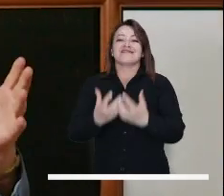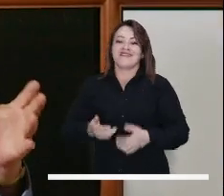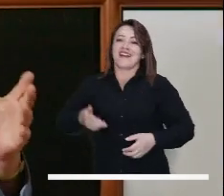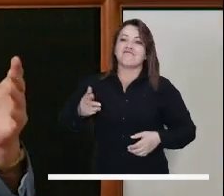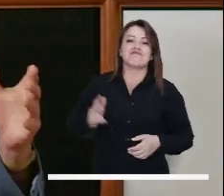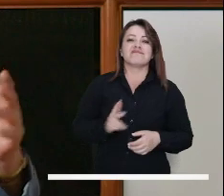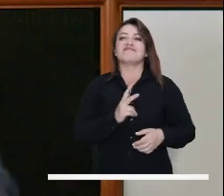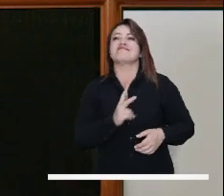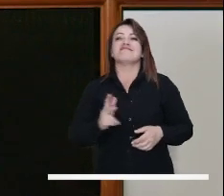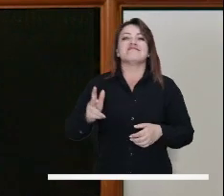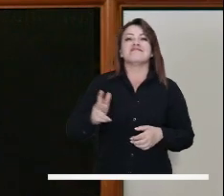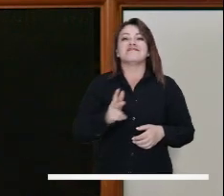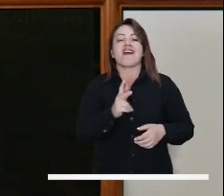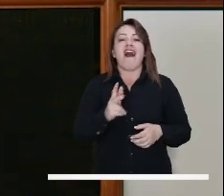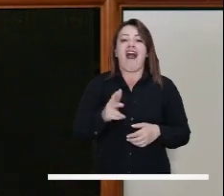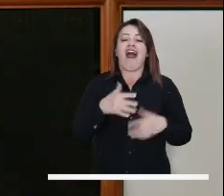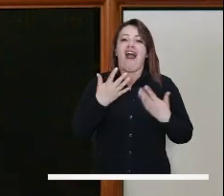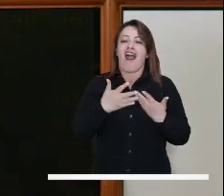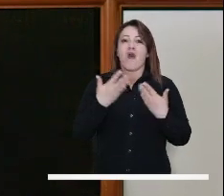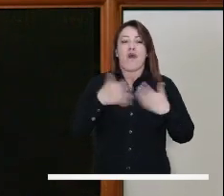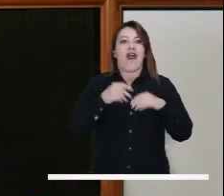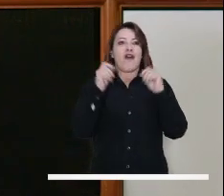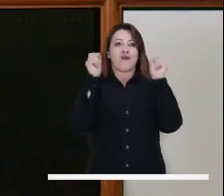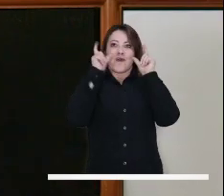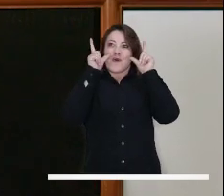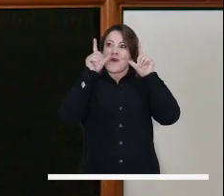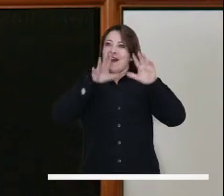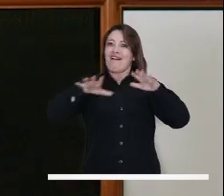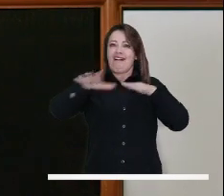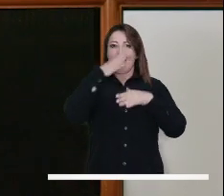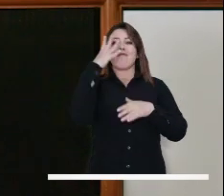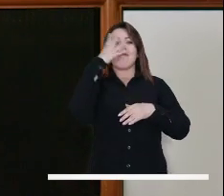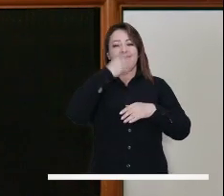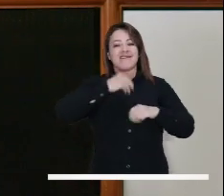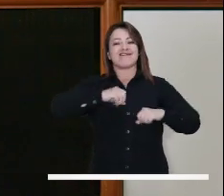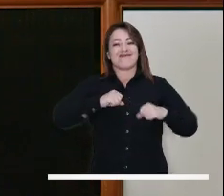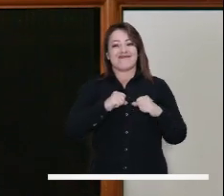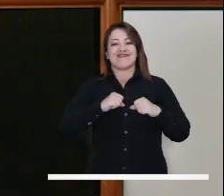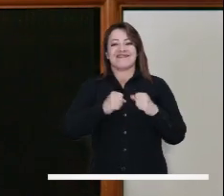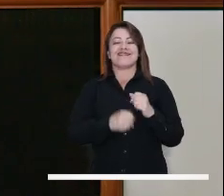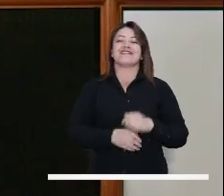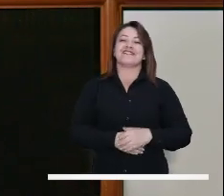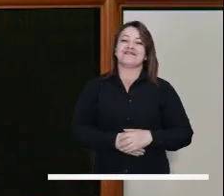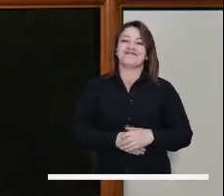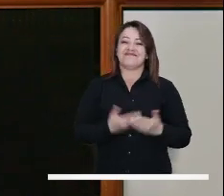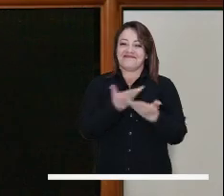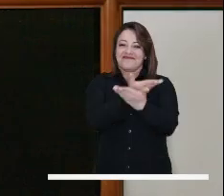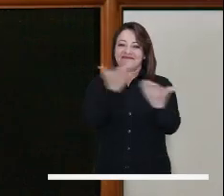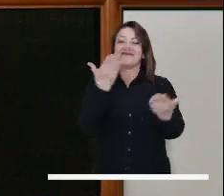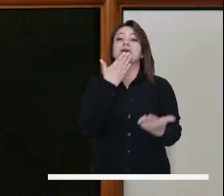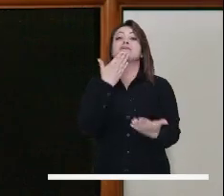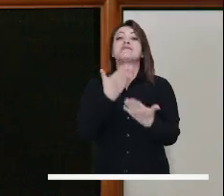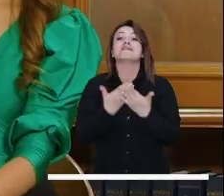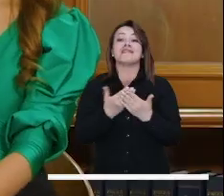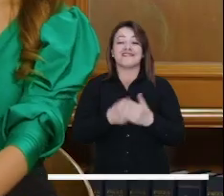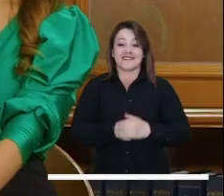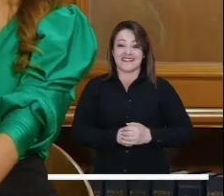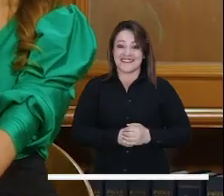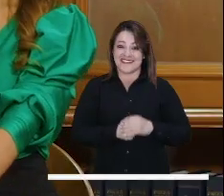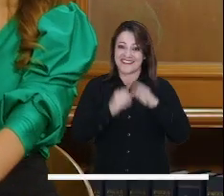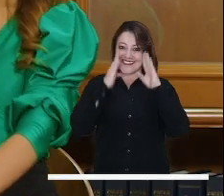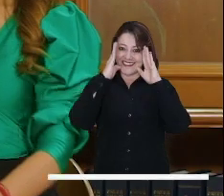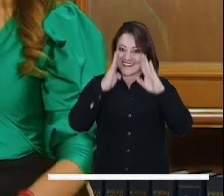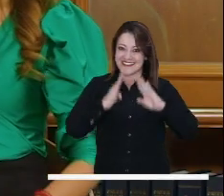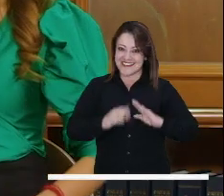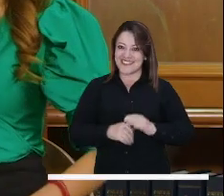grupos colectivos, caminando esta ciudad, nos vamos a llenar de asombro de las hermosuras que nos vamos a encontrar. Y a ustedes